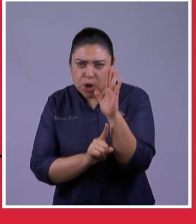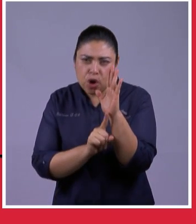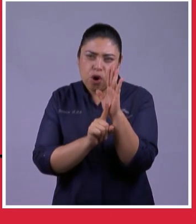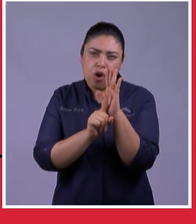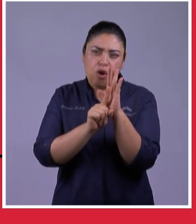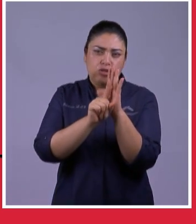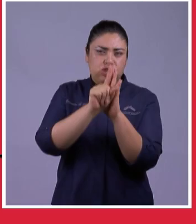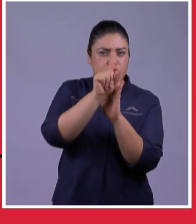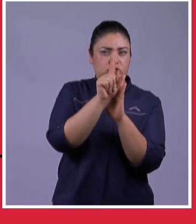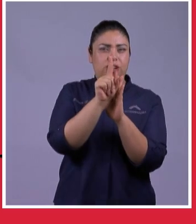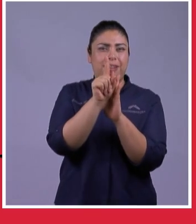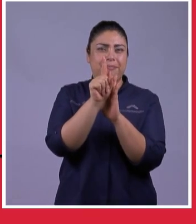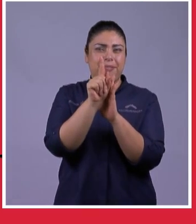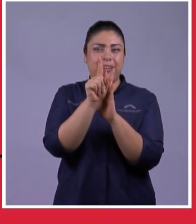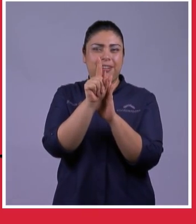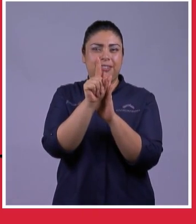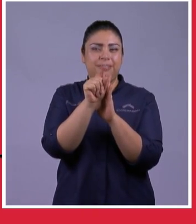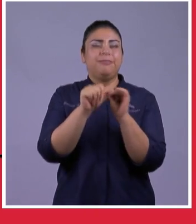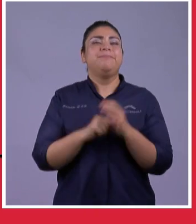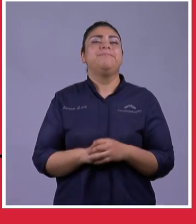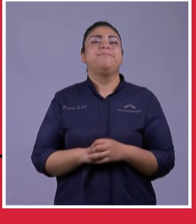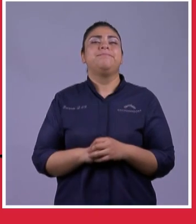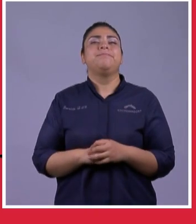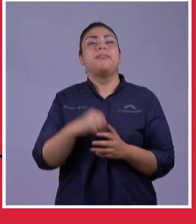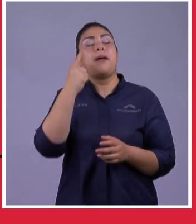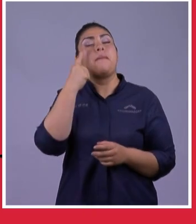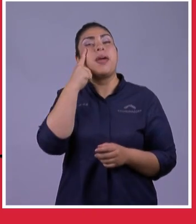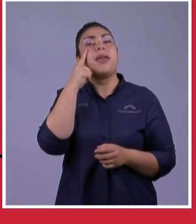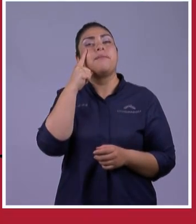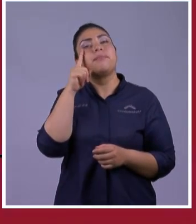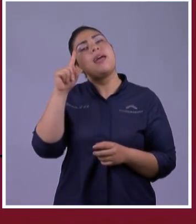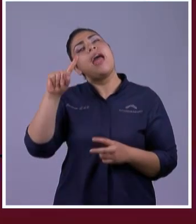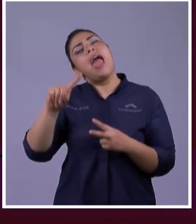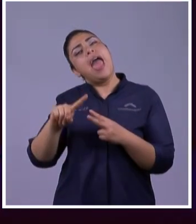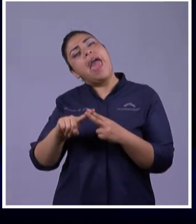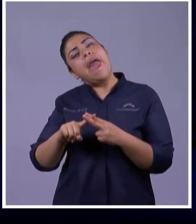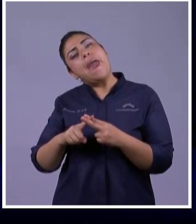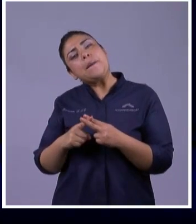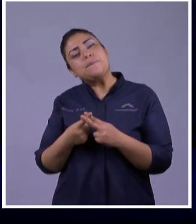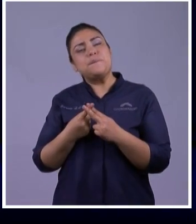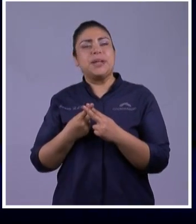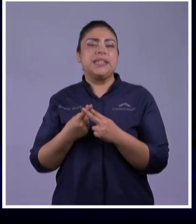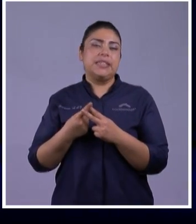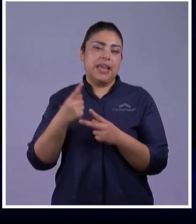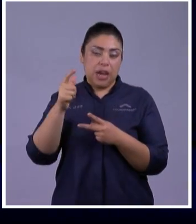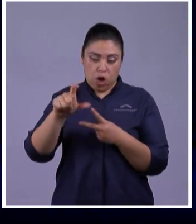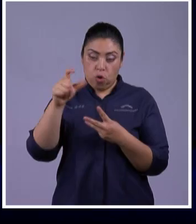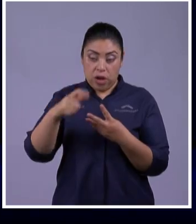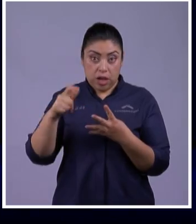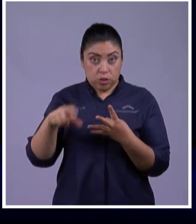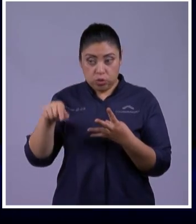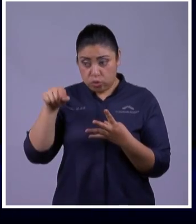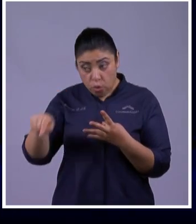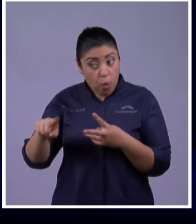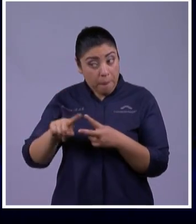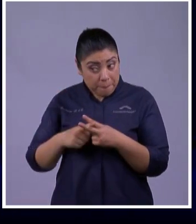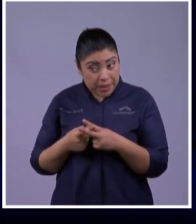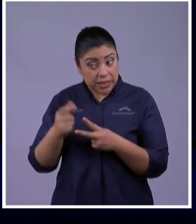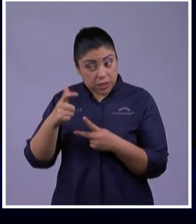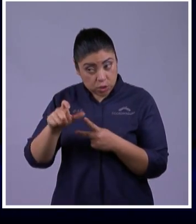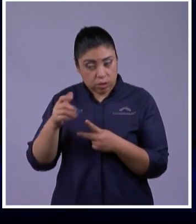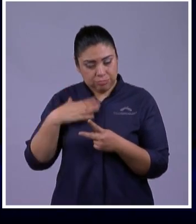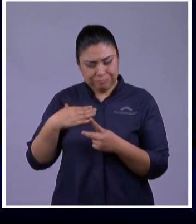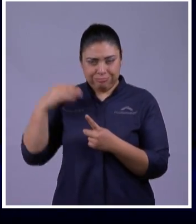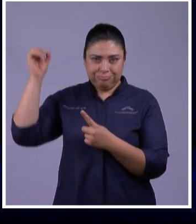emprendas A ver Todo el mundo Diga Emprender Vamos a emprender Emprender El hecho Que